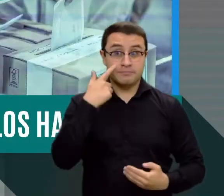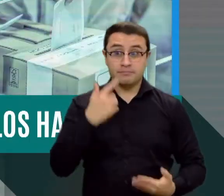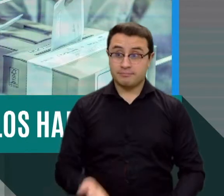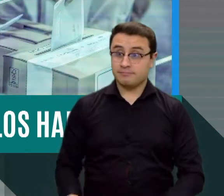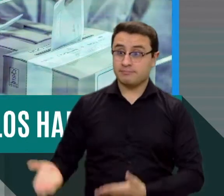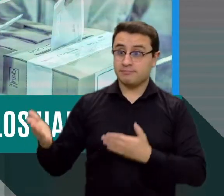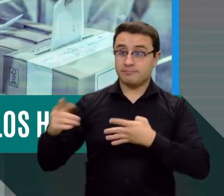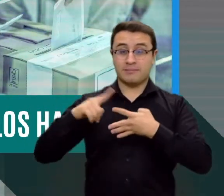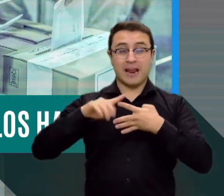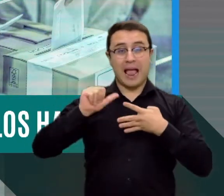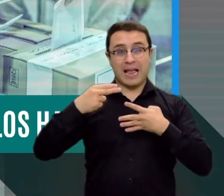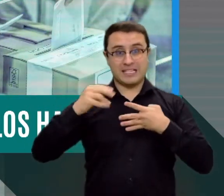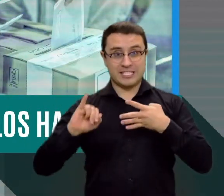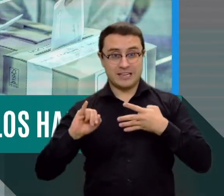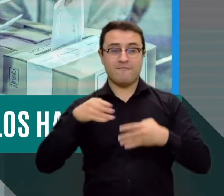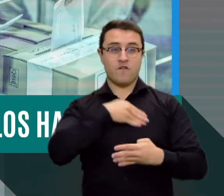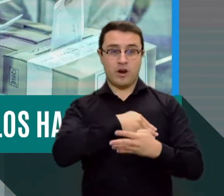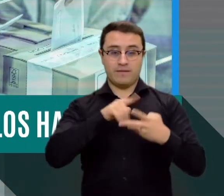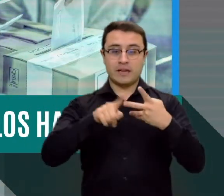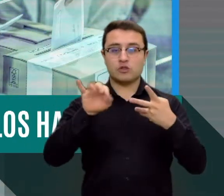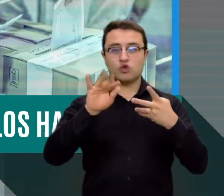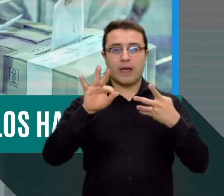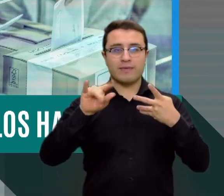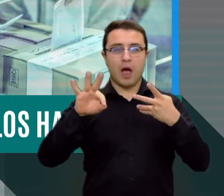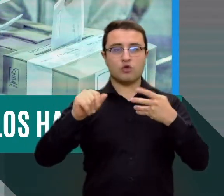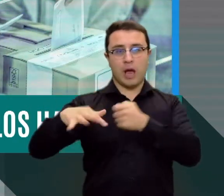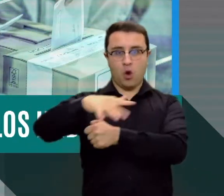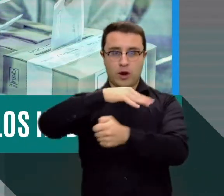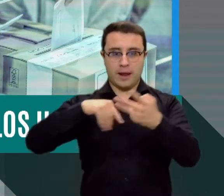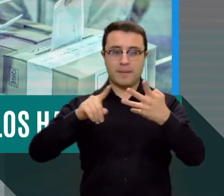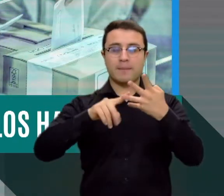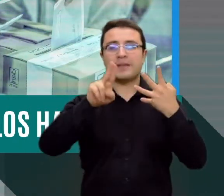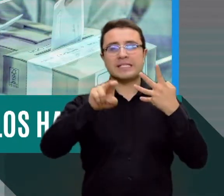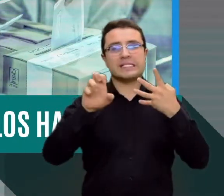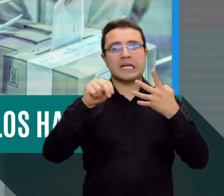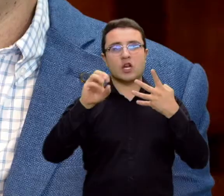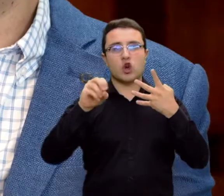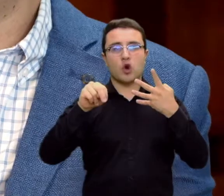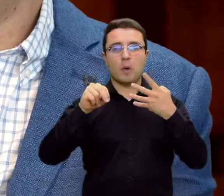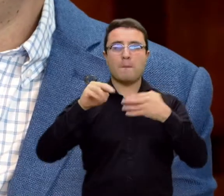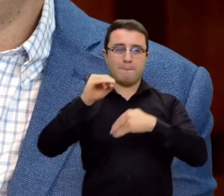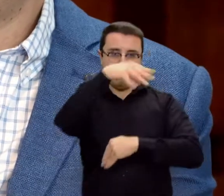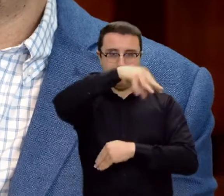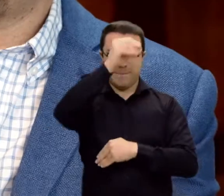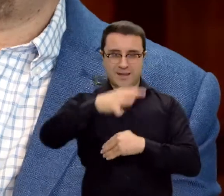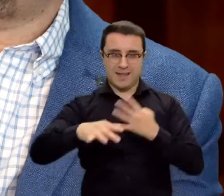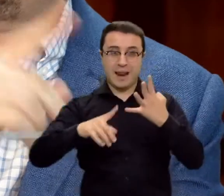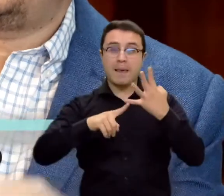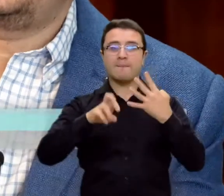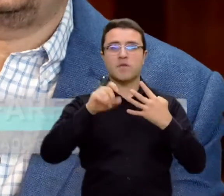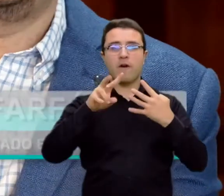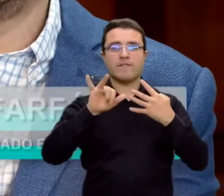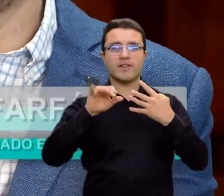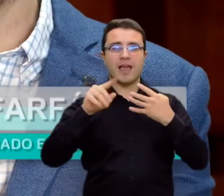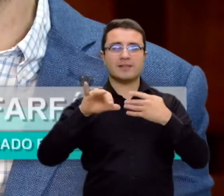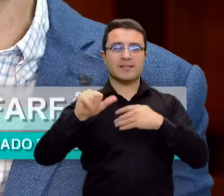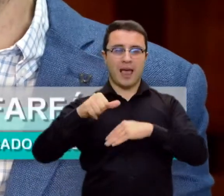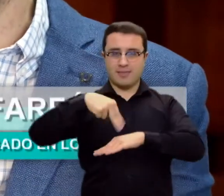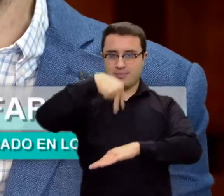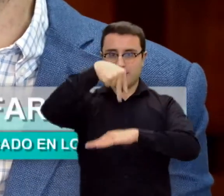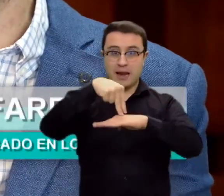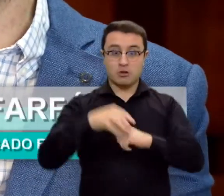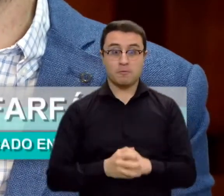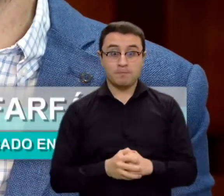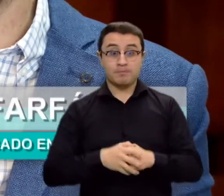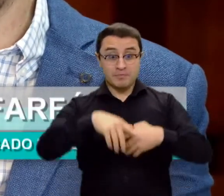Zutatausa, Cundinamarca, San Zenón, Magdalena y Providencia, Nariño. En tres de ellos, en las pasadas elecciones de